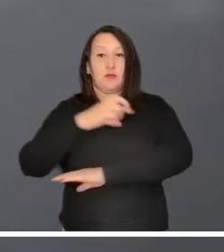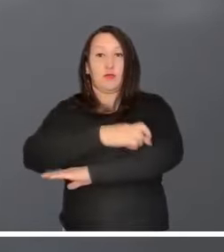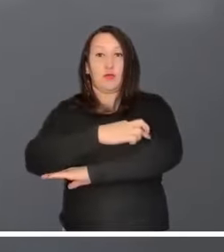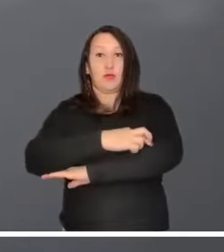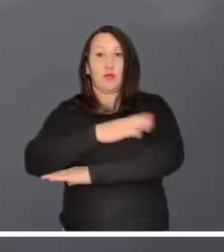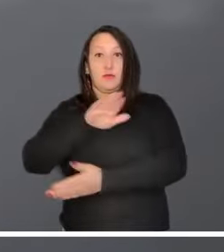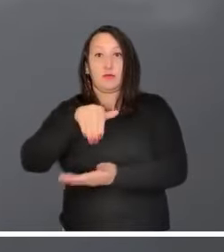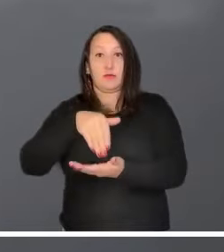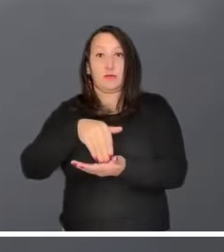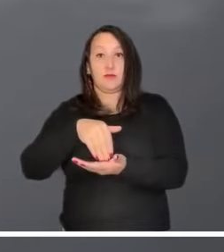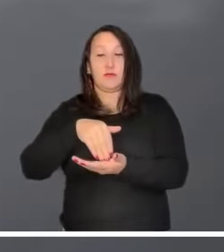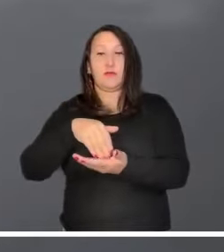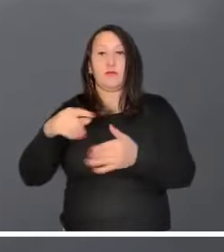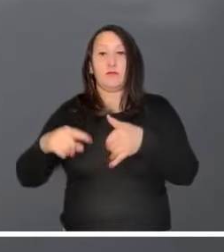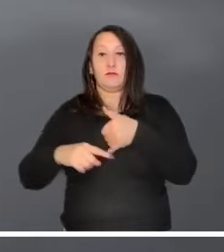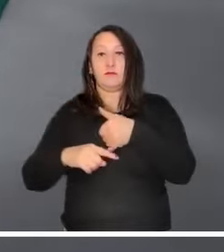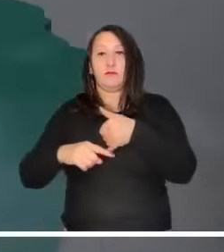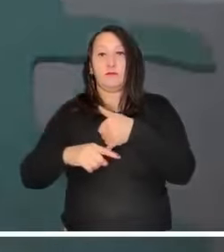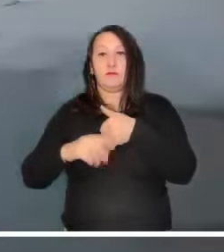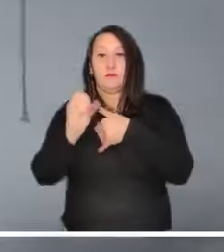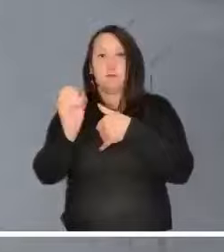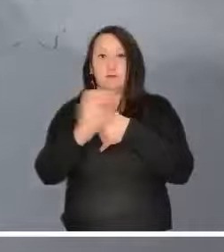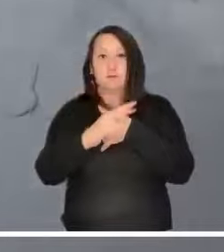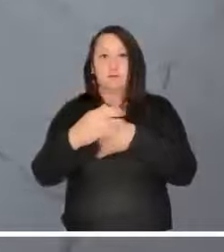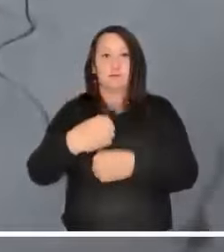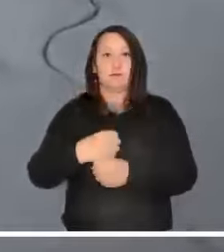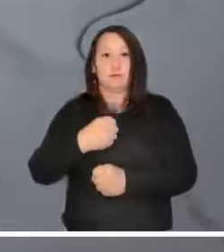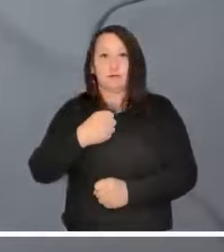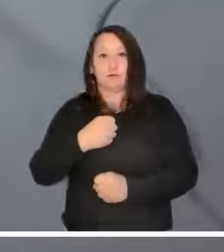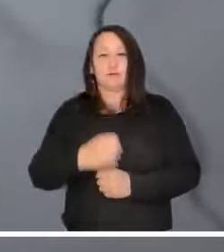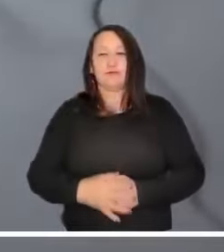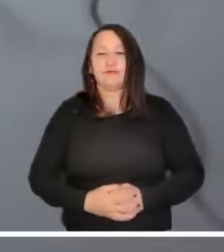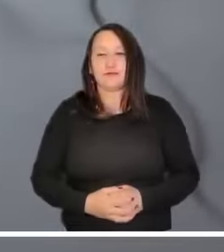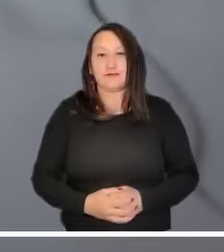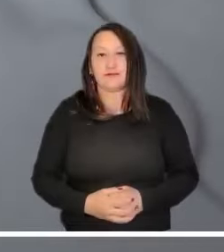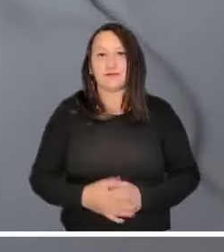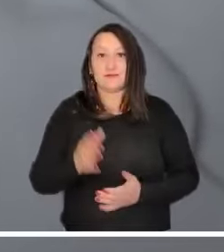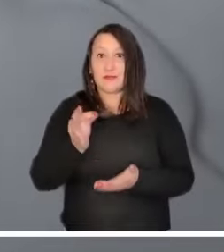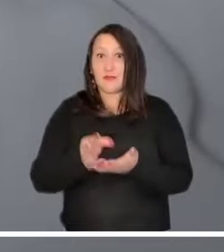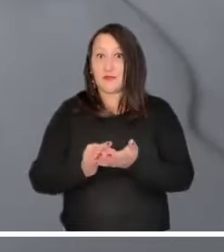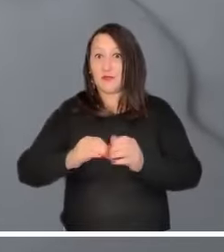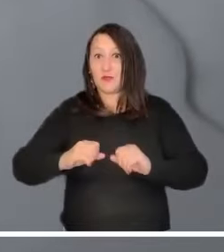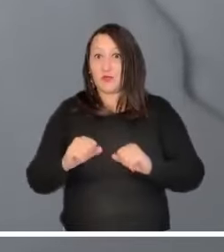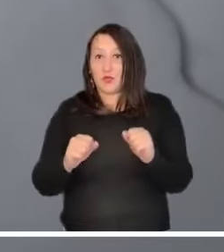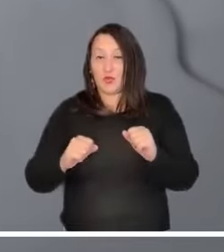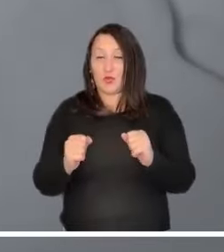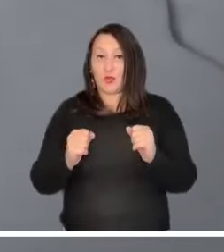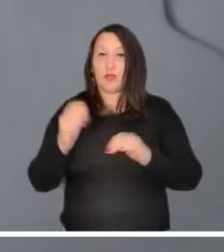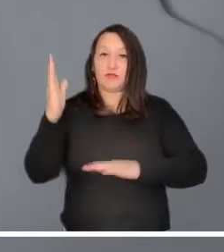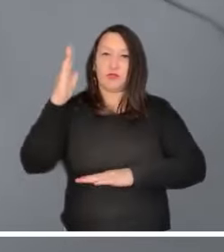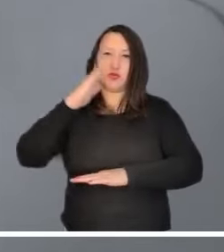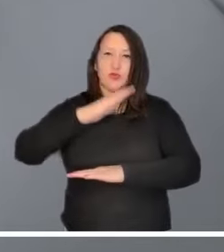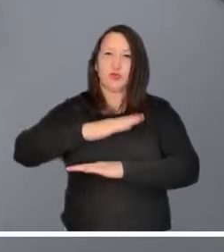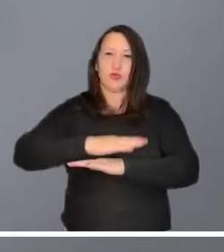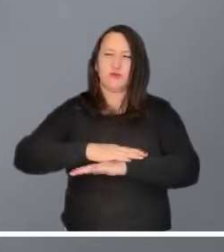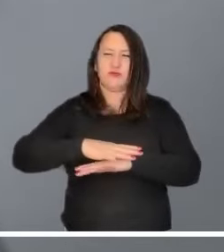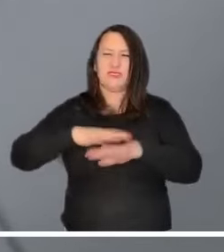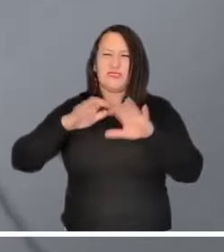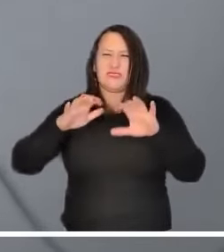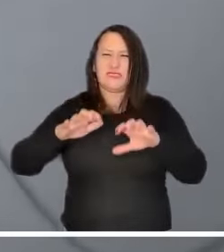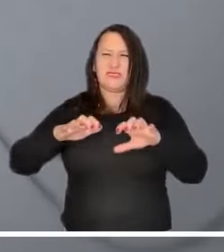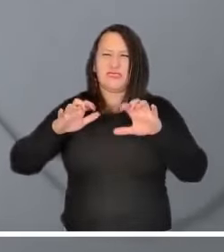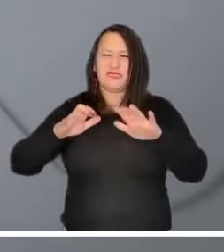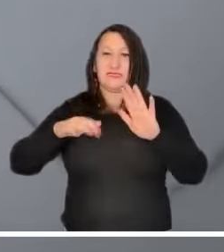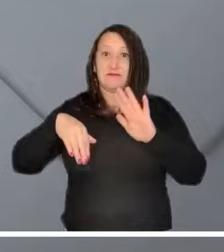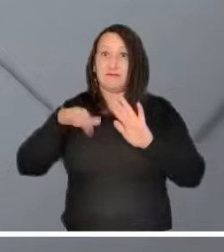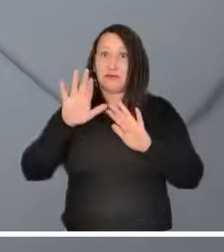oriente de Amazonas y de Baupés. La capital podría experimentar un final de jornada bañado por las lluvias ligeras